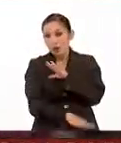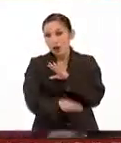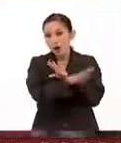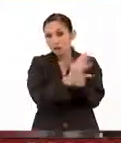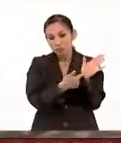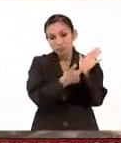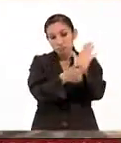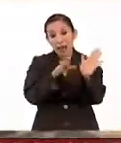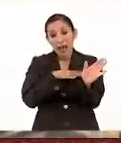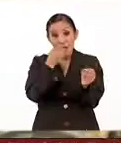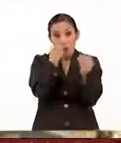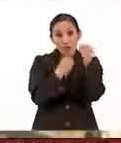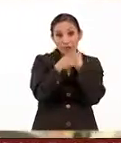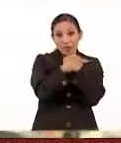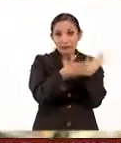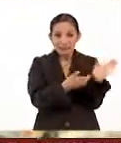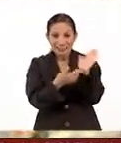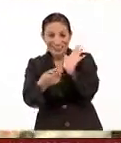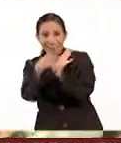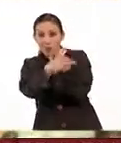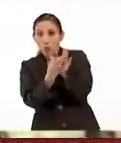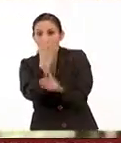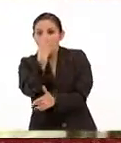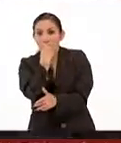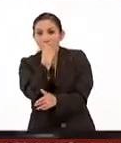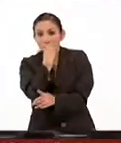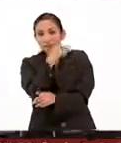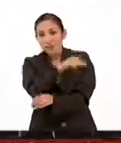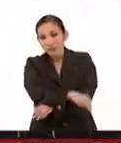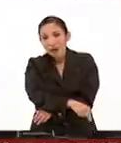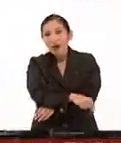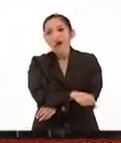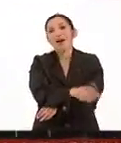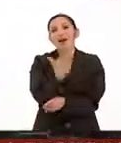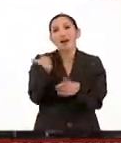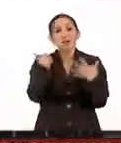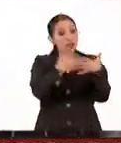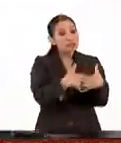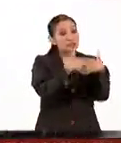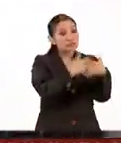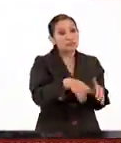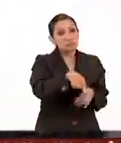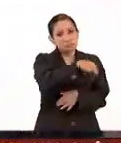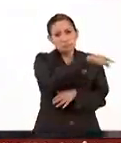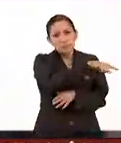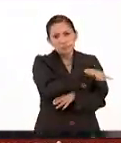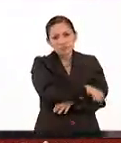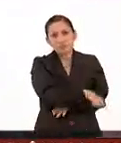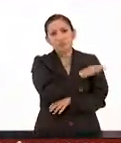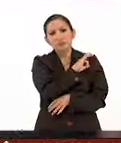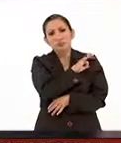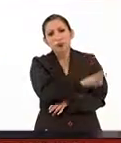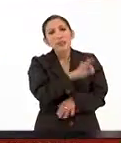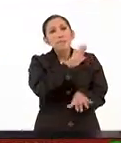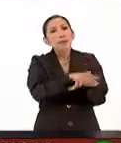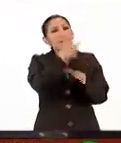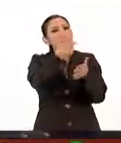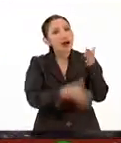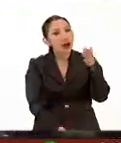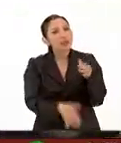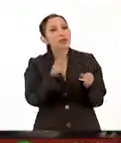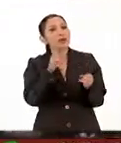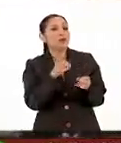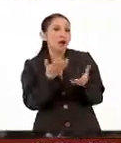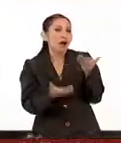disponibilidad de los alimentos, nuevamente caemos en donde alimentos industrializados que pueden ser más baratos